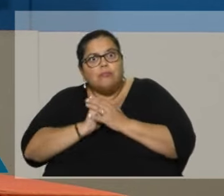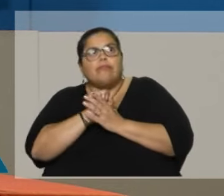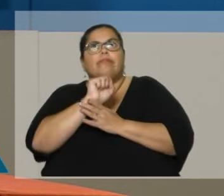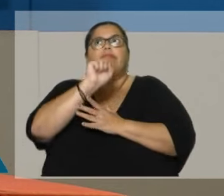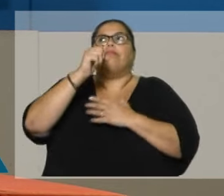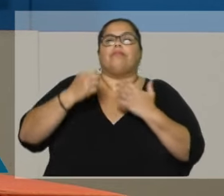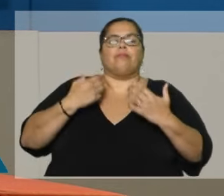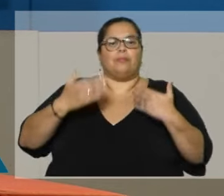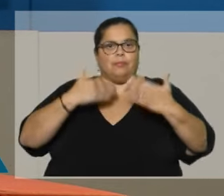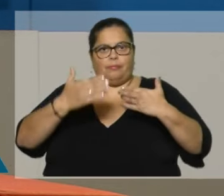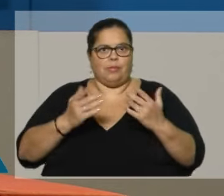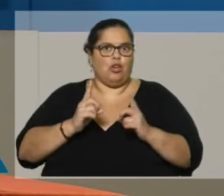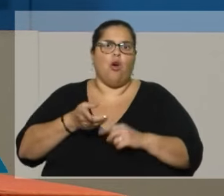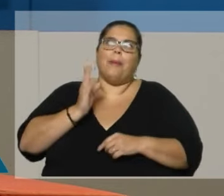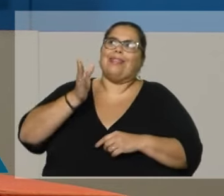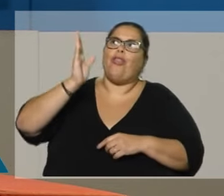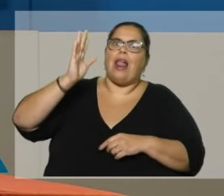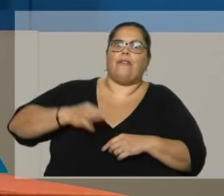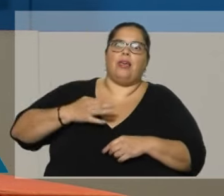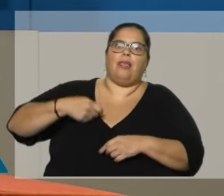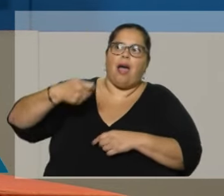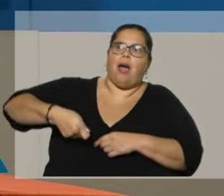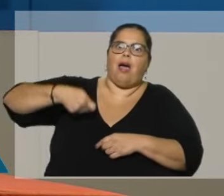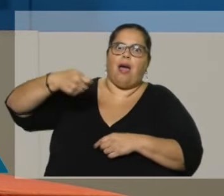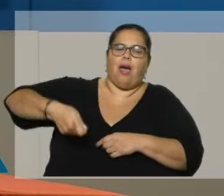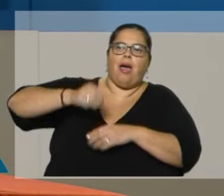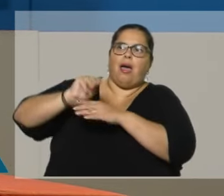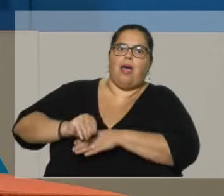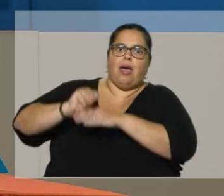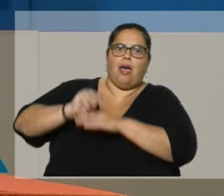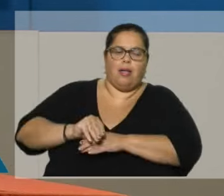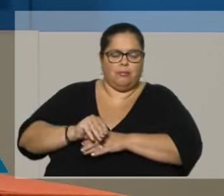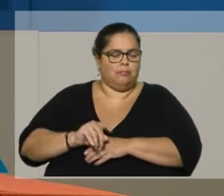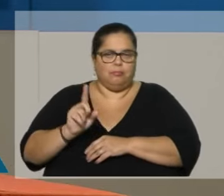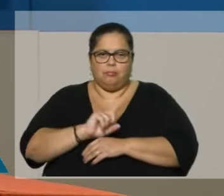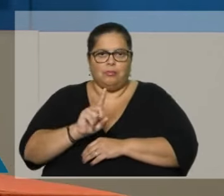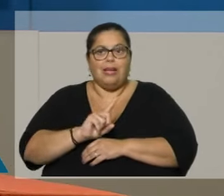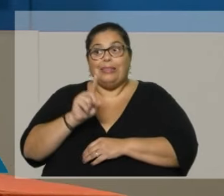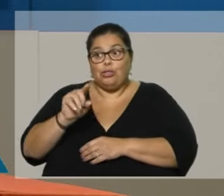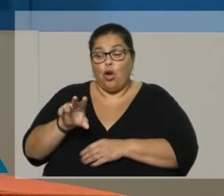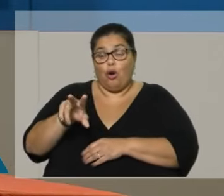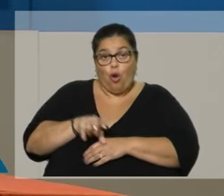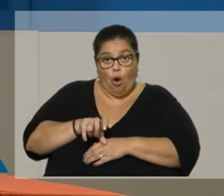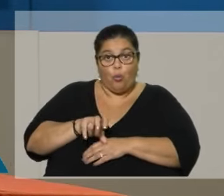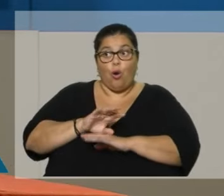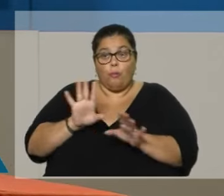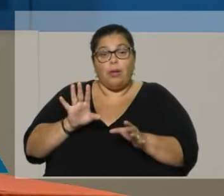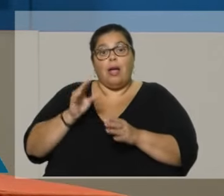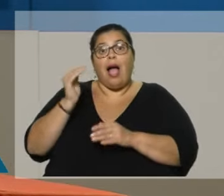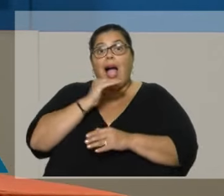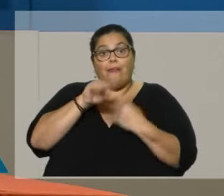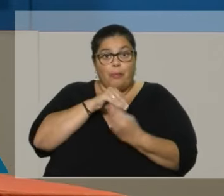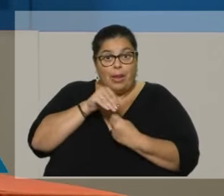mantenerla de por vida en esa situación. Porque una persona que recibe una asignación, el día de mañana la pierde y no tiene otro recurso.